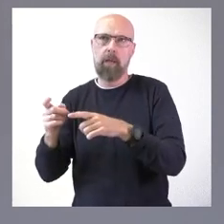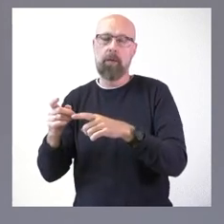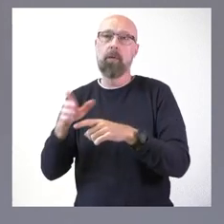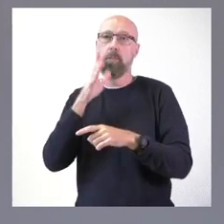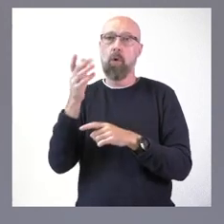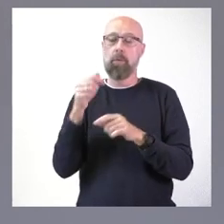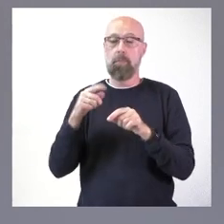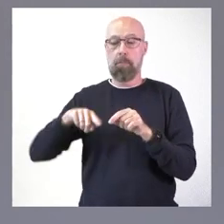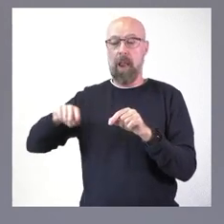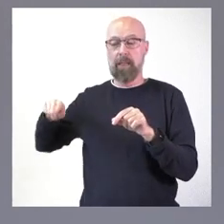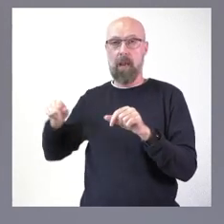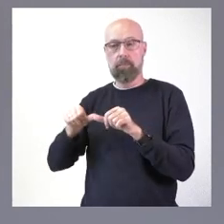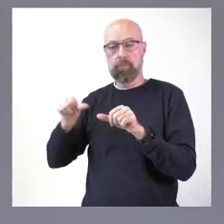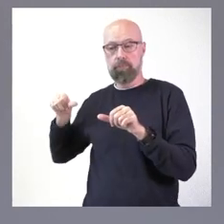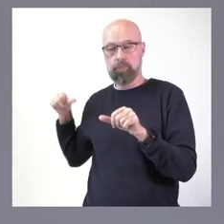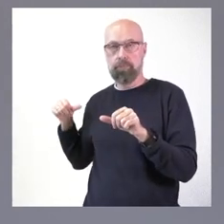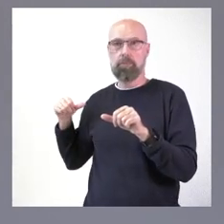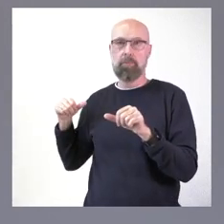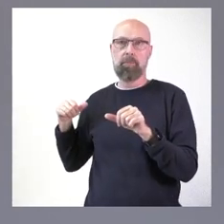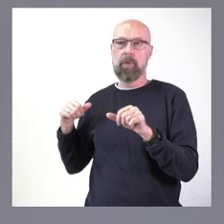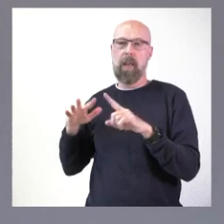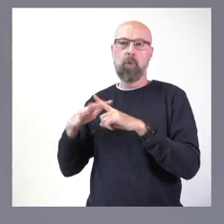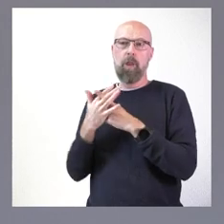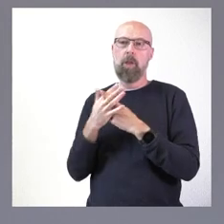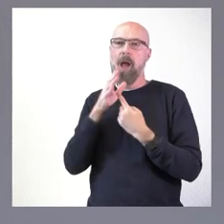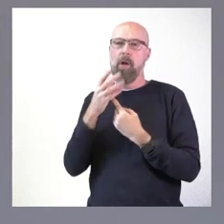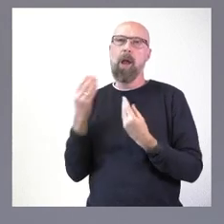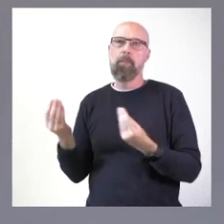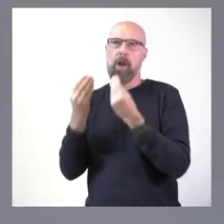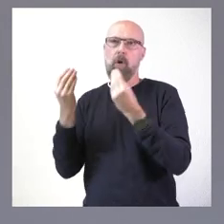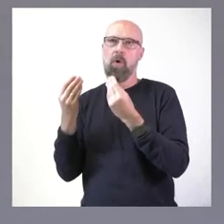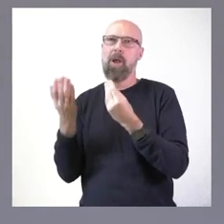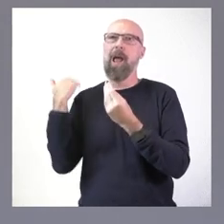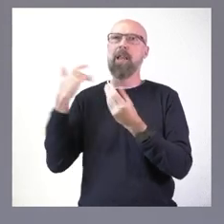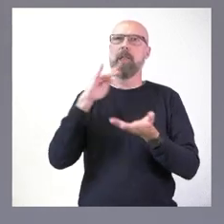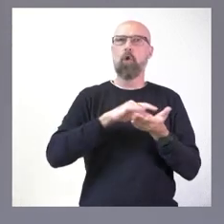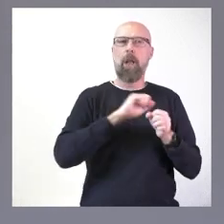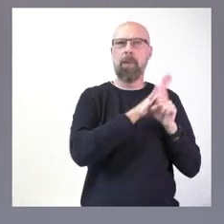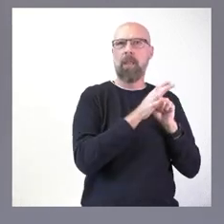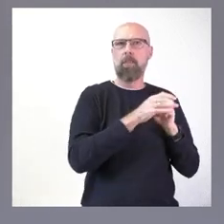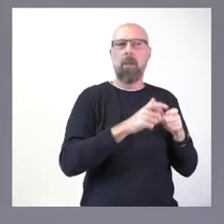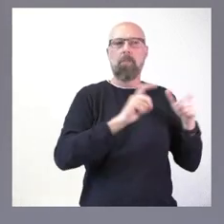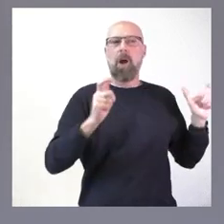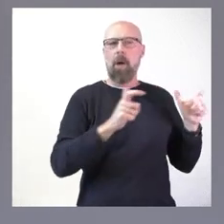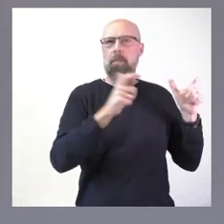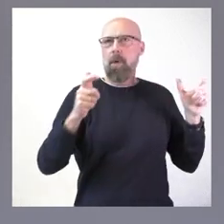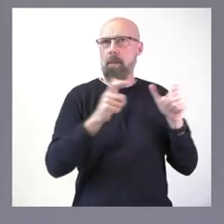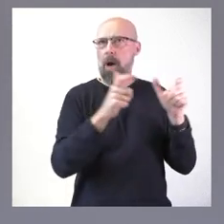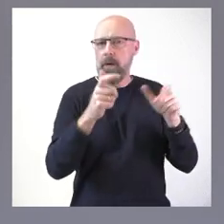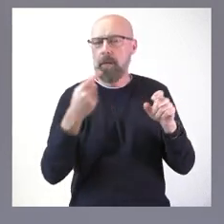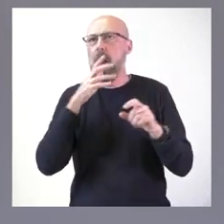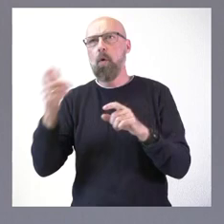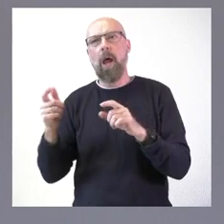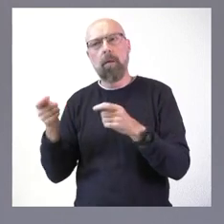meses nos situan en un escenario muy distinto de las olas anteriores. Y, lógicamente, si fuera preciso, con toda seguridad,